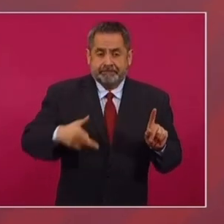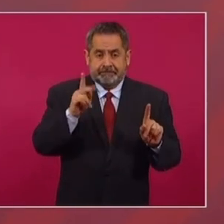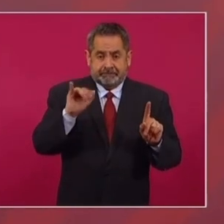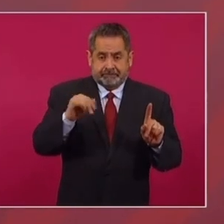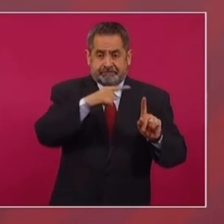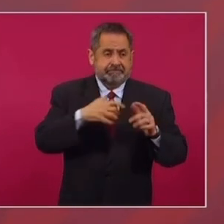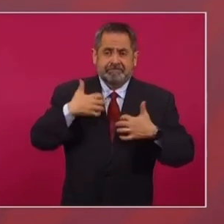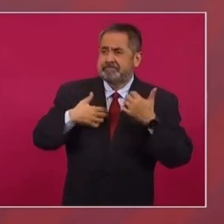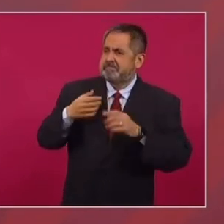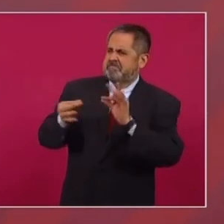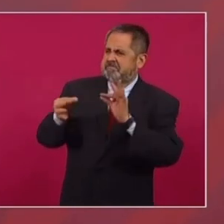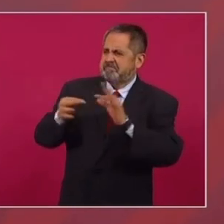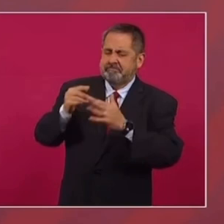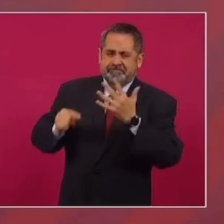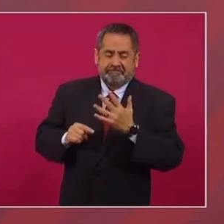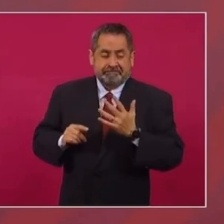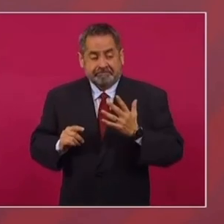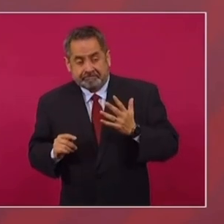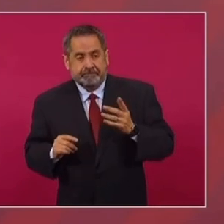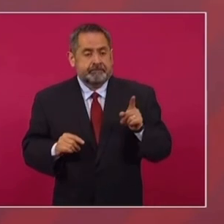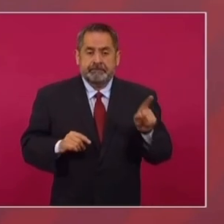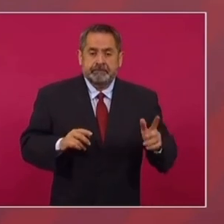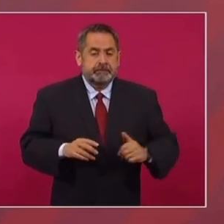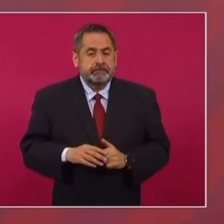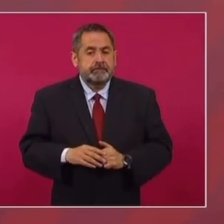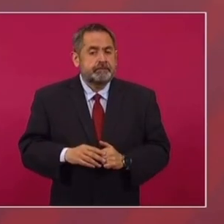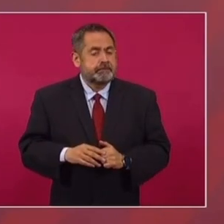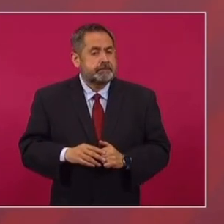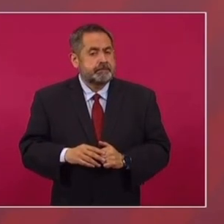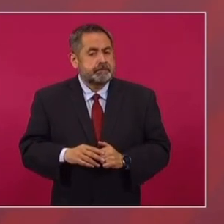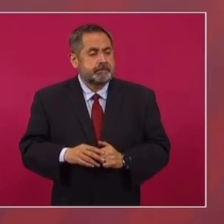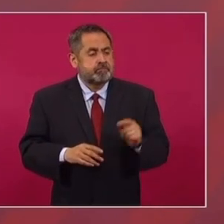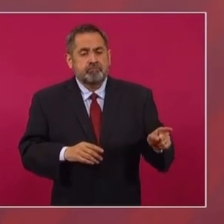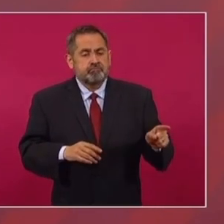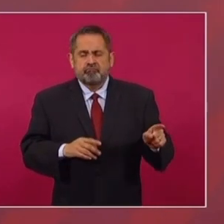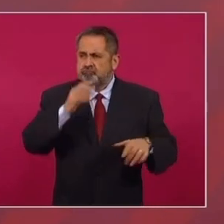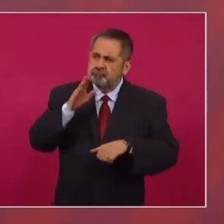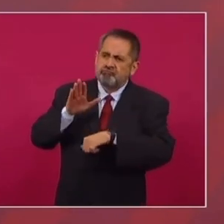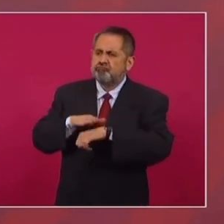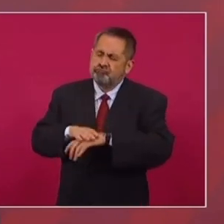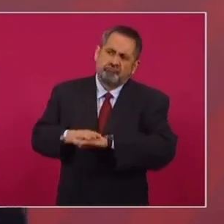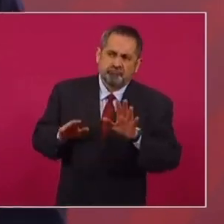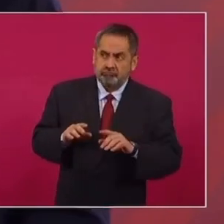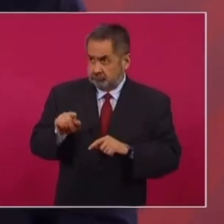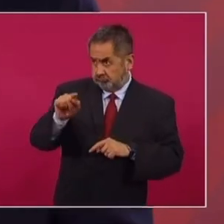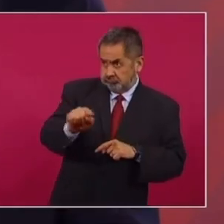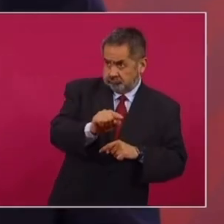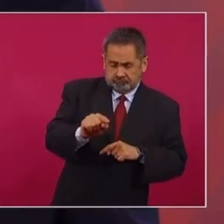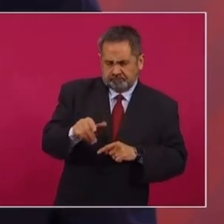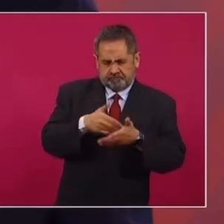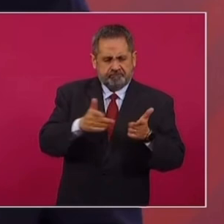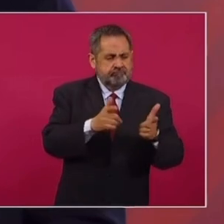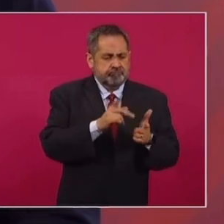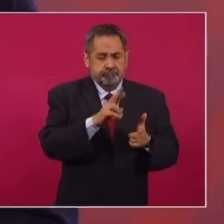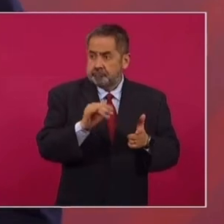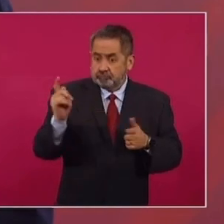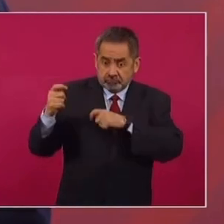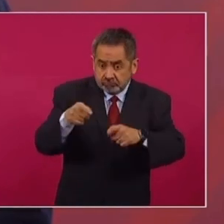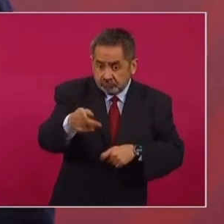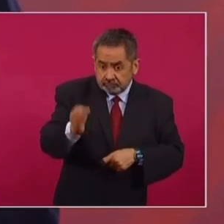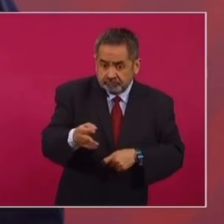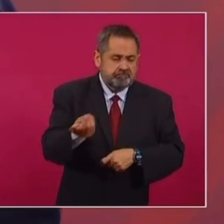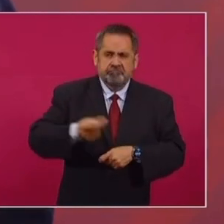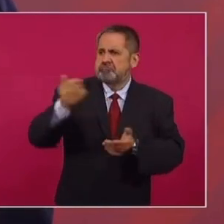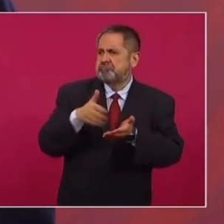partido, que está declarando que podrían ser expulsados si aceptan el cargo.